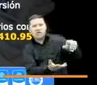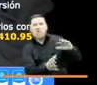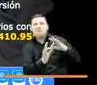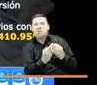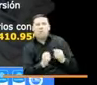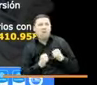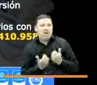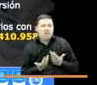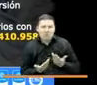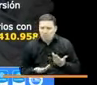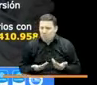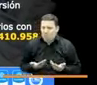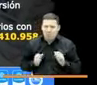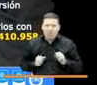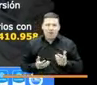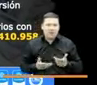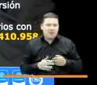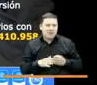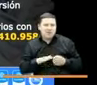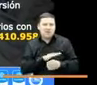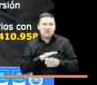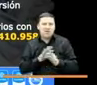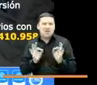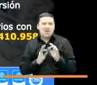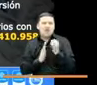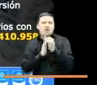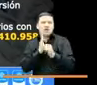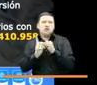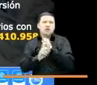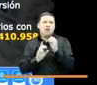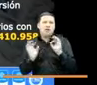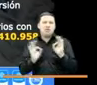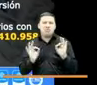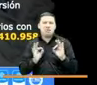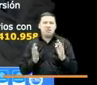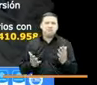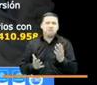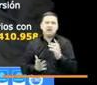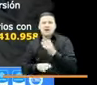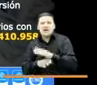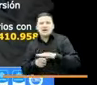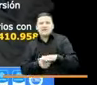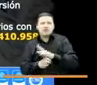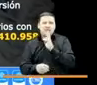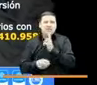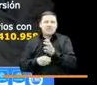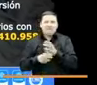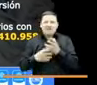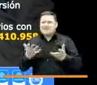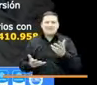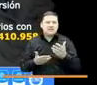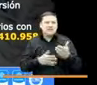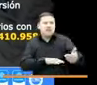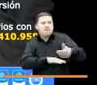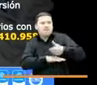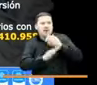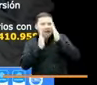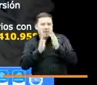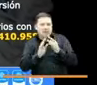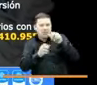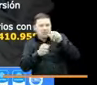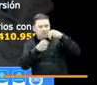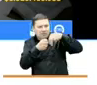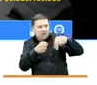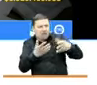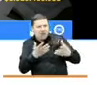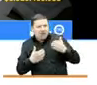la posibilidad de acceder a ninguno de los programas sociales y que por sus circunstancias, cuando se hacían las solicitudes de atención humanitaria, no